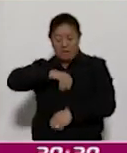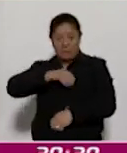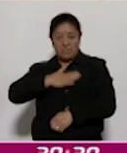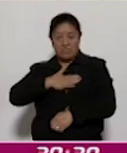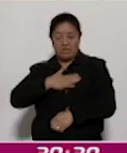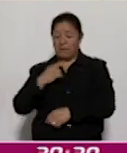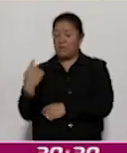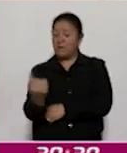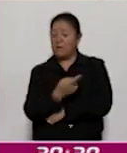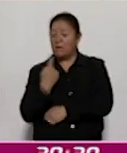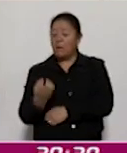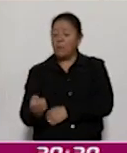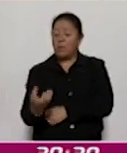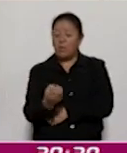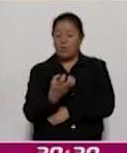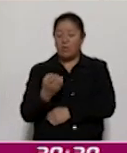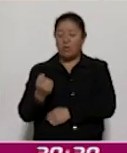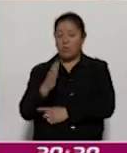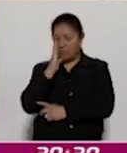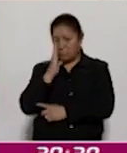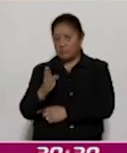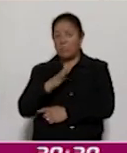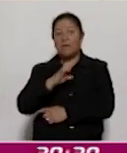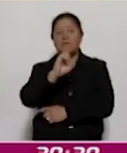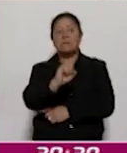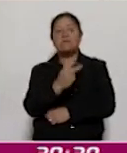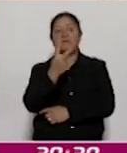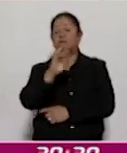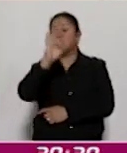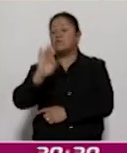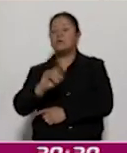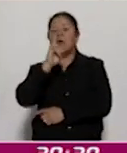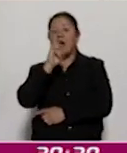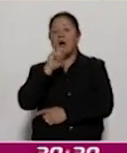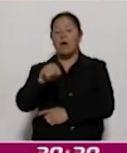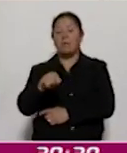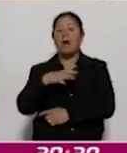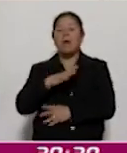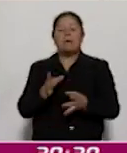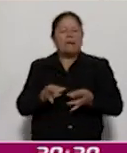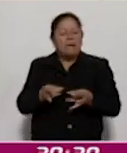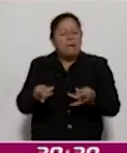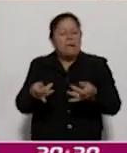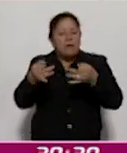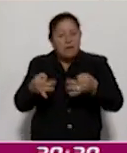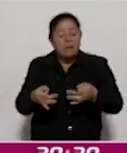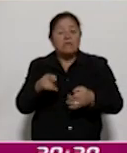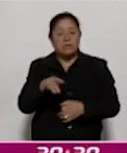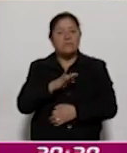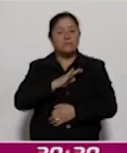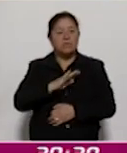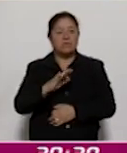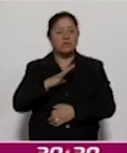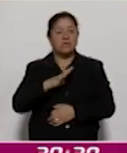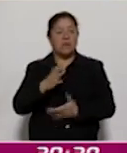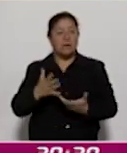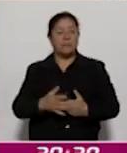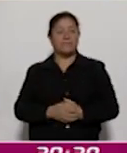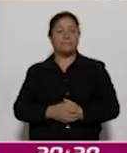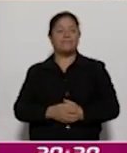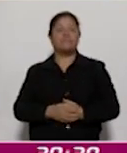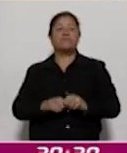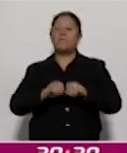además tienen un 62% de agua, que ya tiene una calidad, calidad que nos permite llevarla a regar